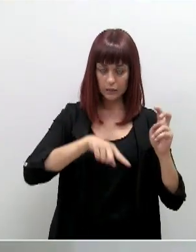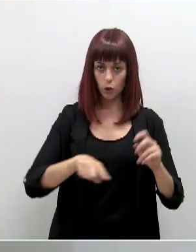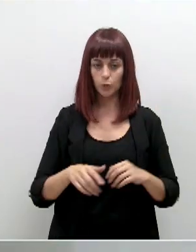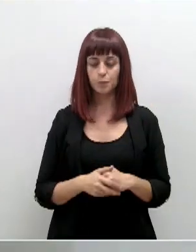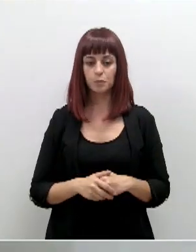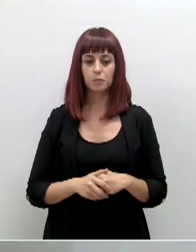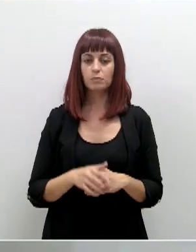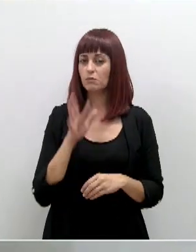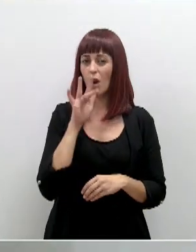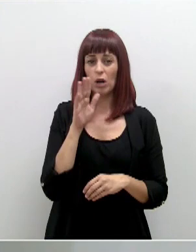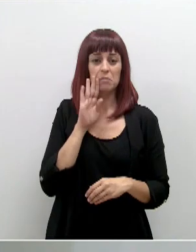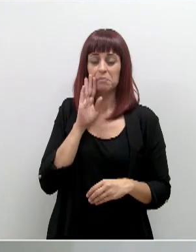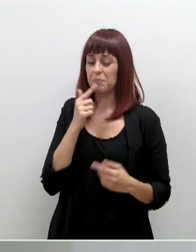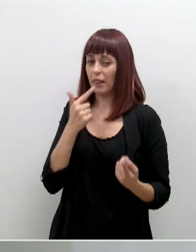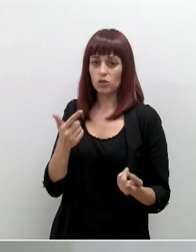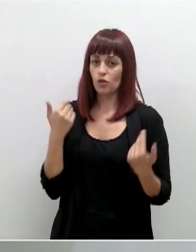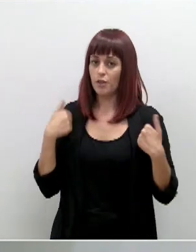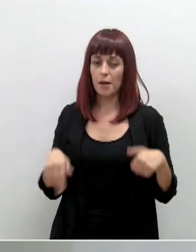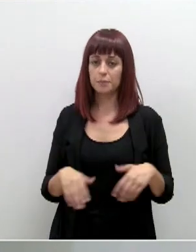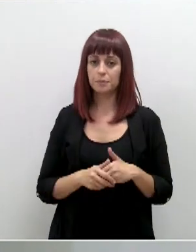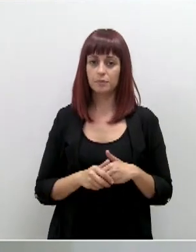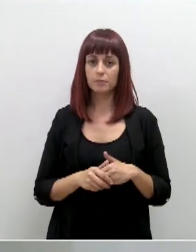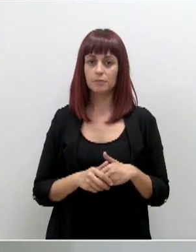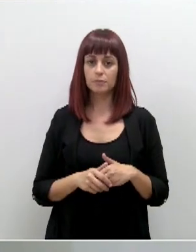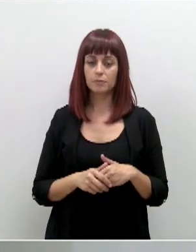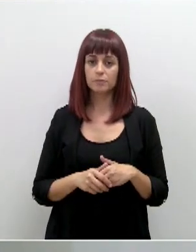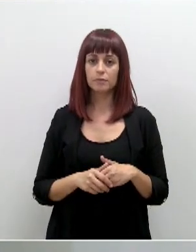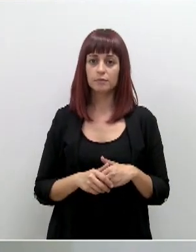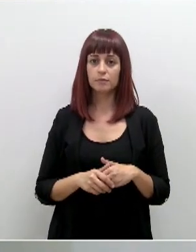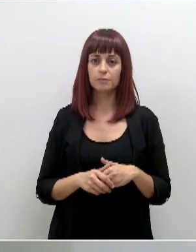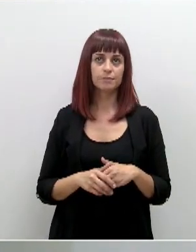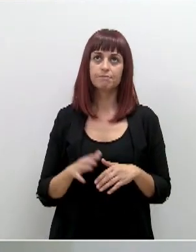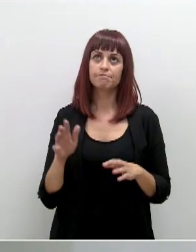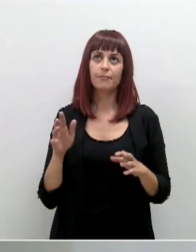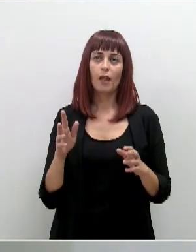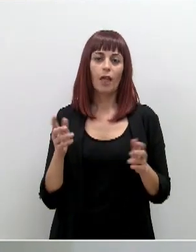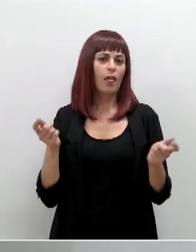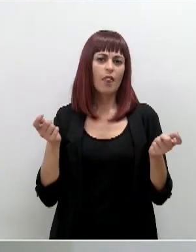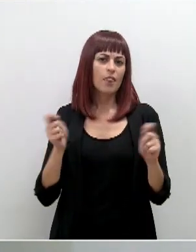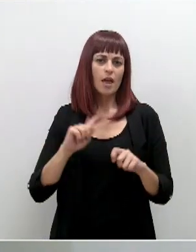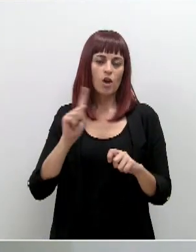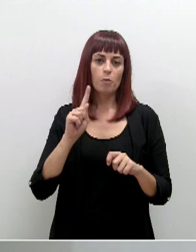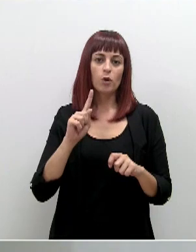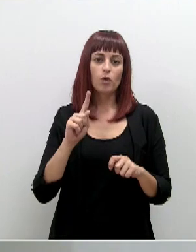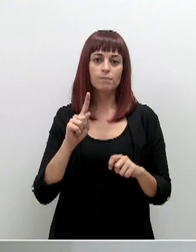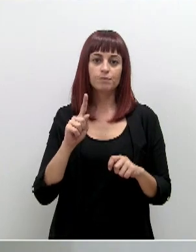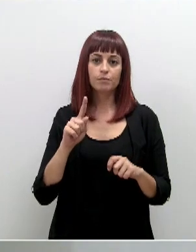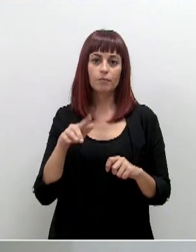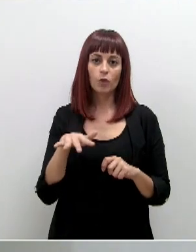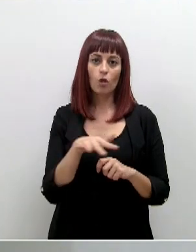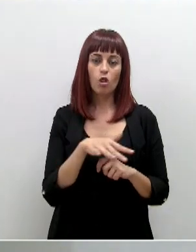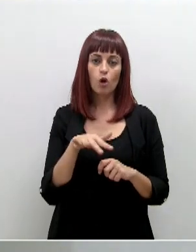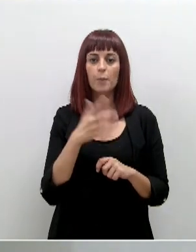Ahora mismo las que hemos comentado del cierre ahora mismo… Bueno, el cierre no, el cierre de la parte interior de